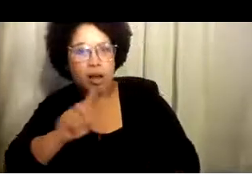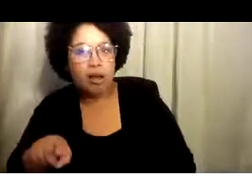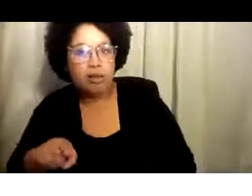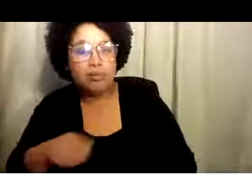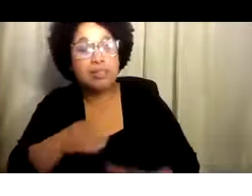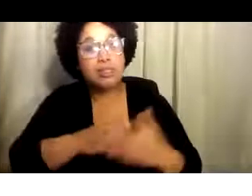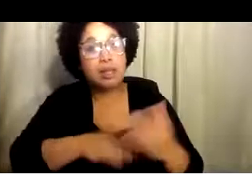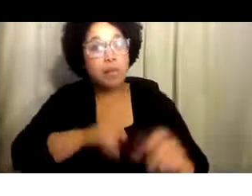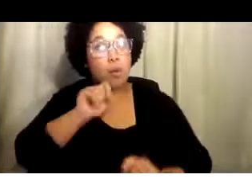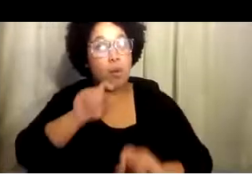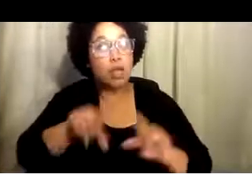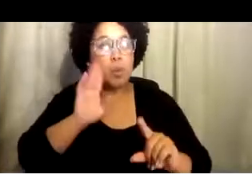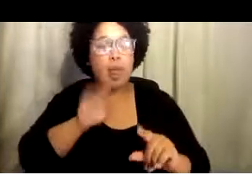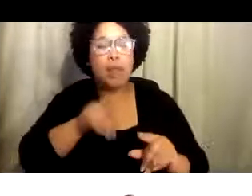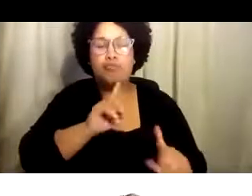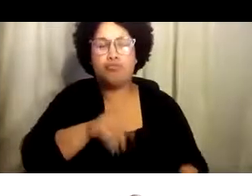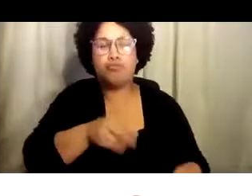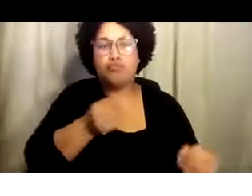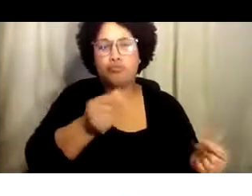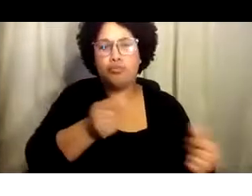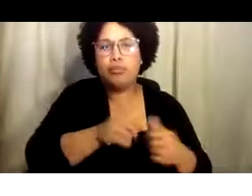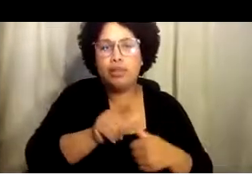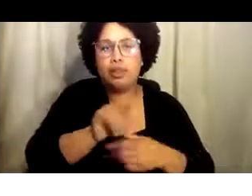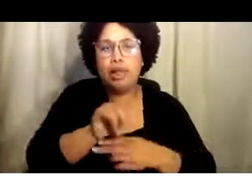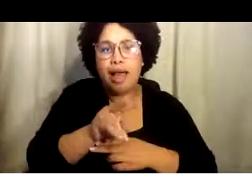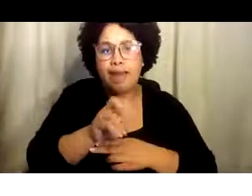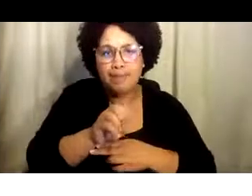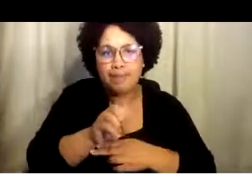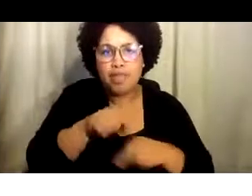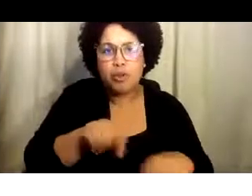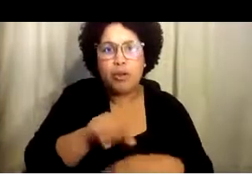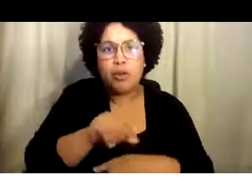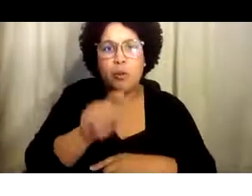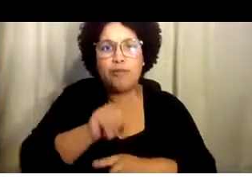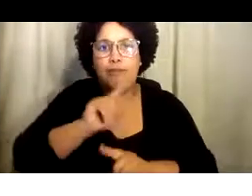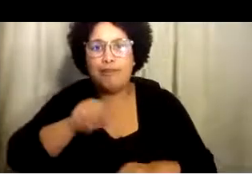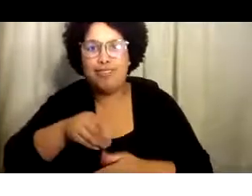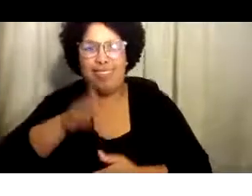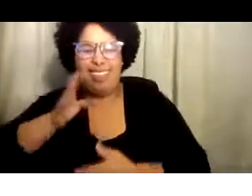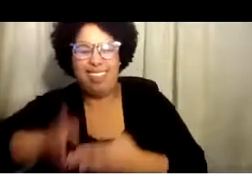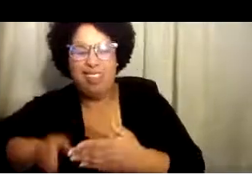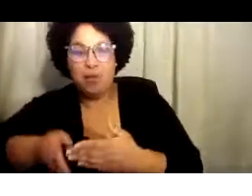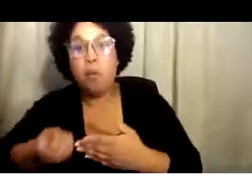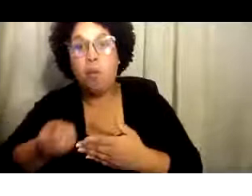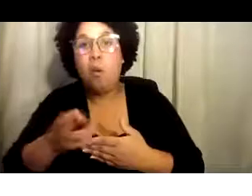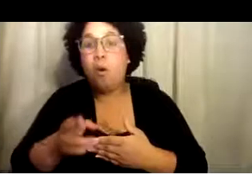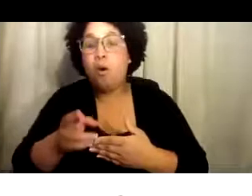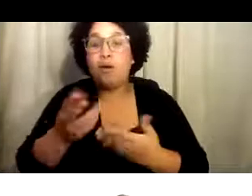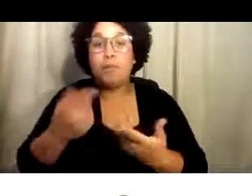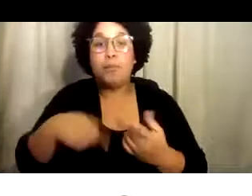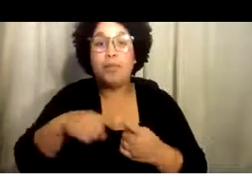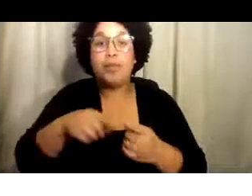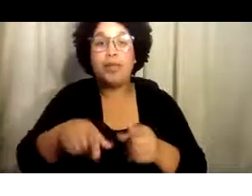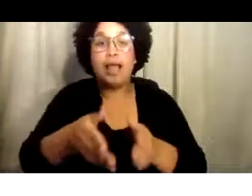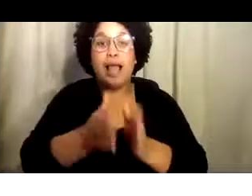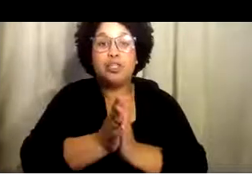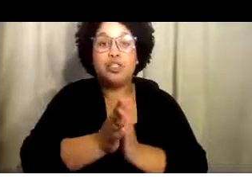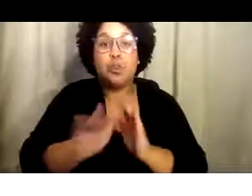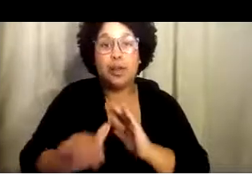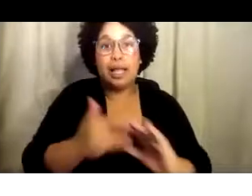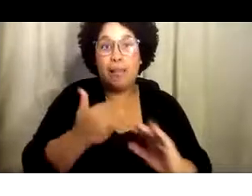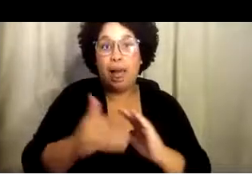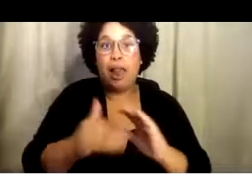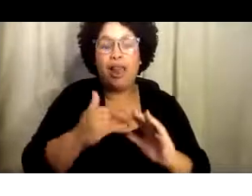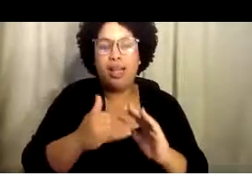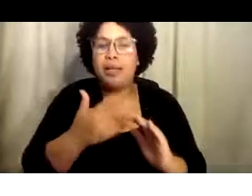a personal monitoreando. Algunas de las preguntas que se hagan serán respondidas al vivo en la